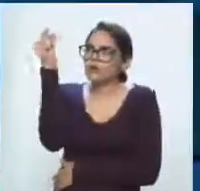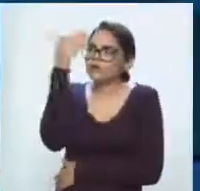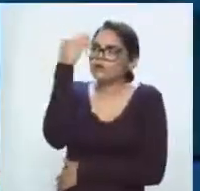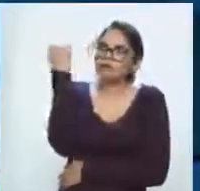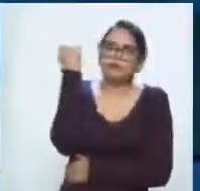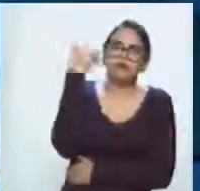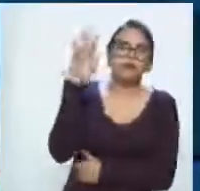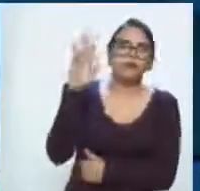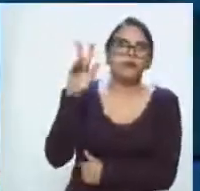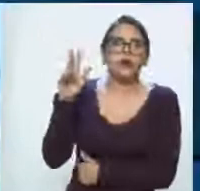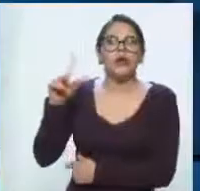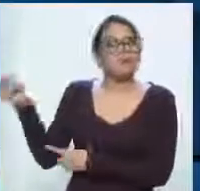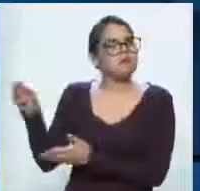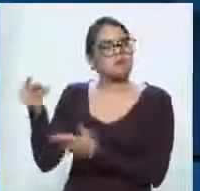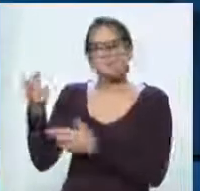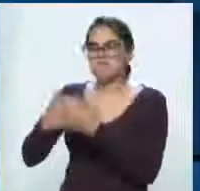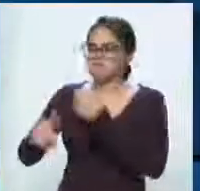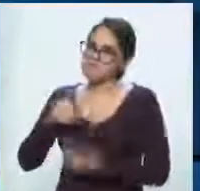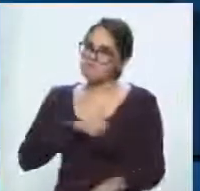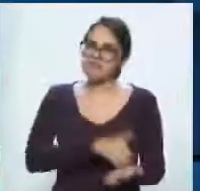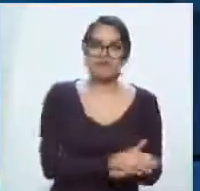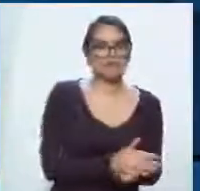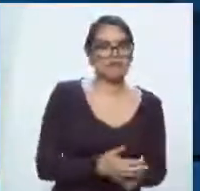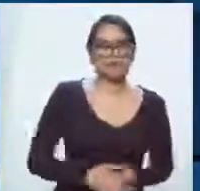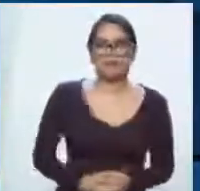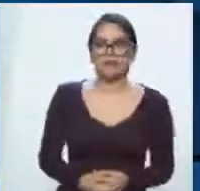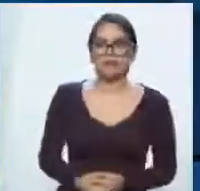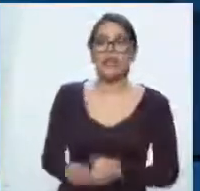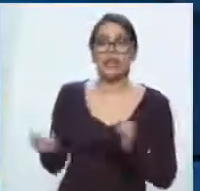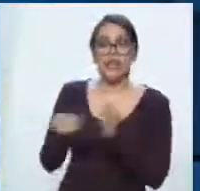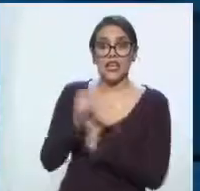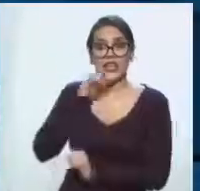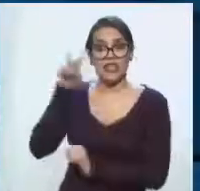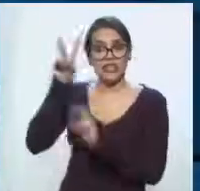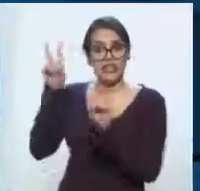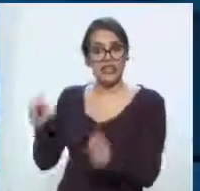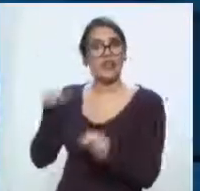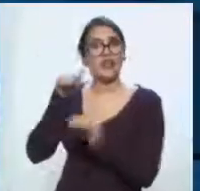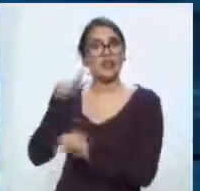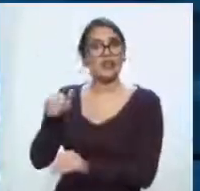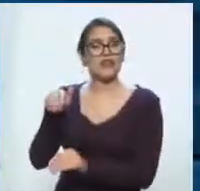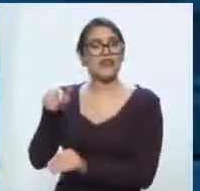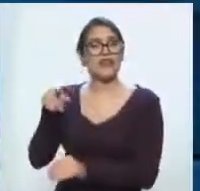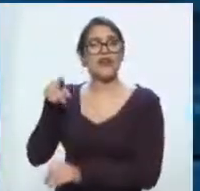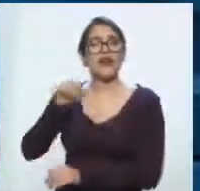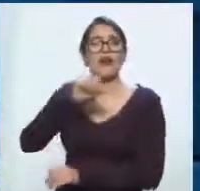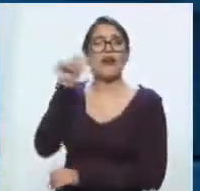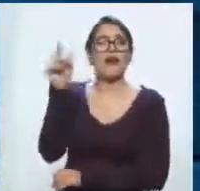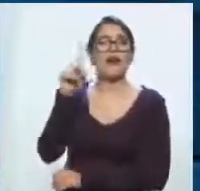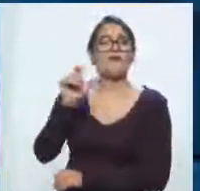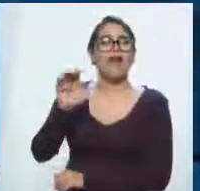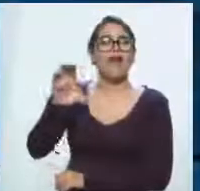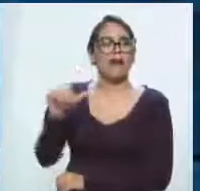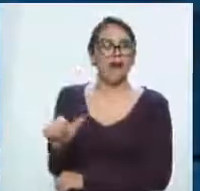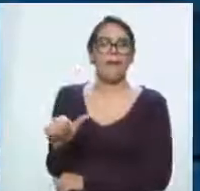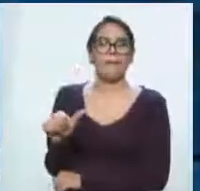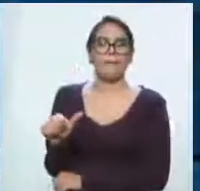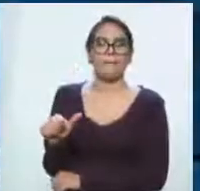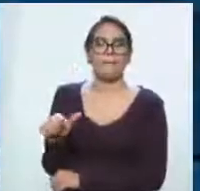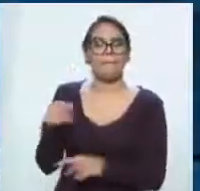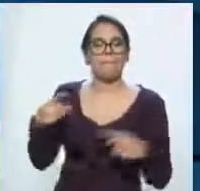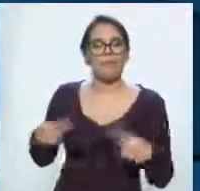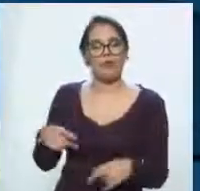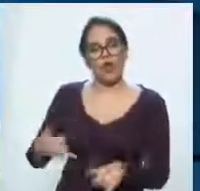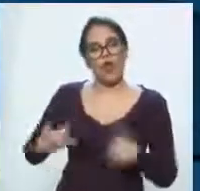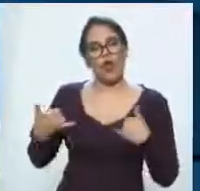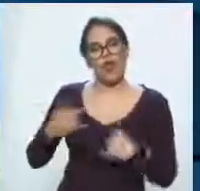-Estados Unidos y de temas migratorios y de temas de migrantes, está el asunto del DACA, los dreamers que finalmente tienen un respiro de